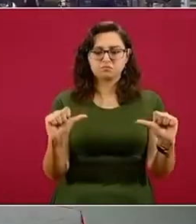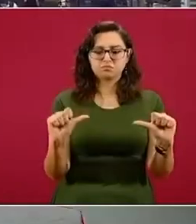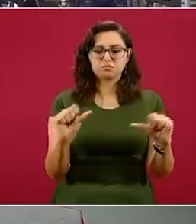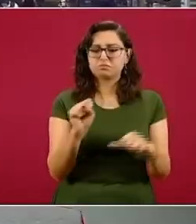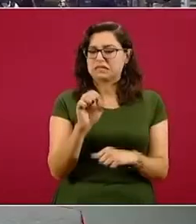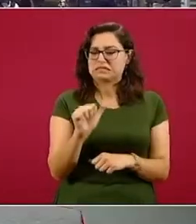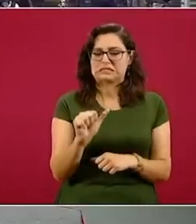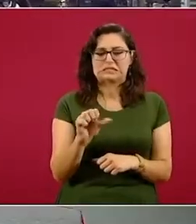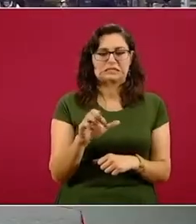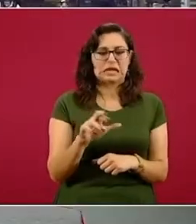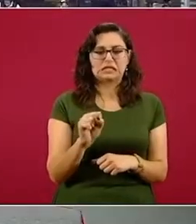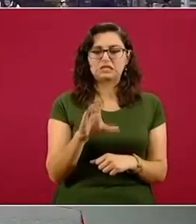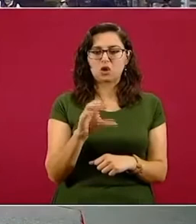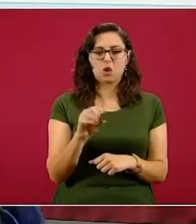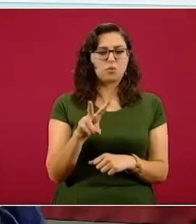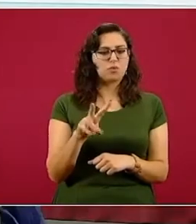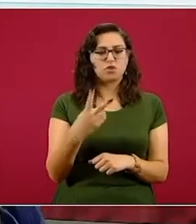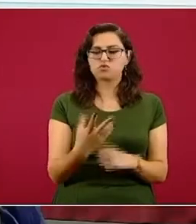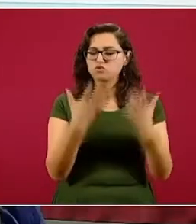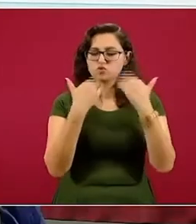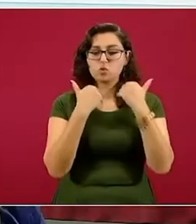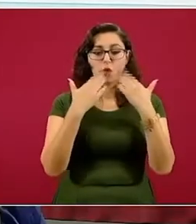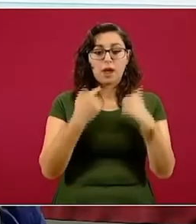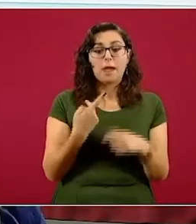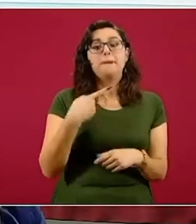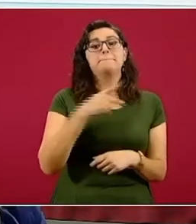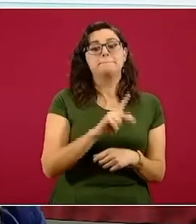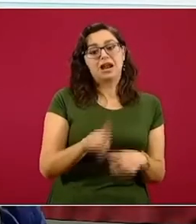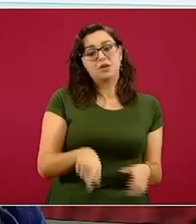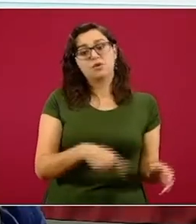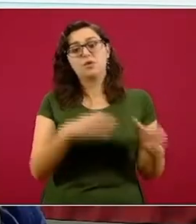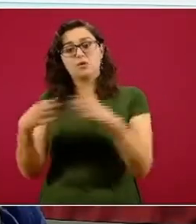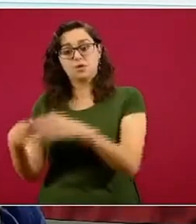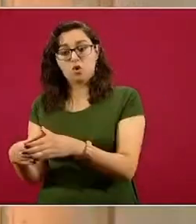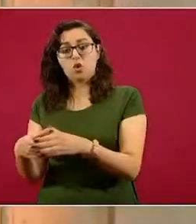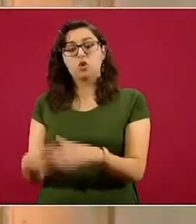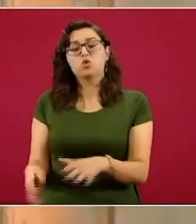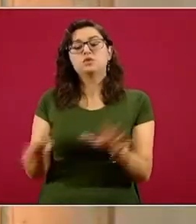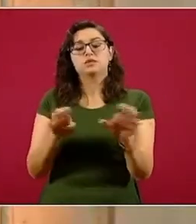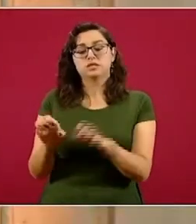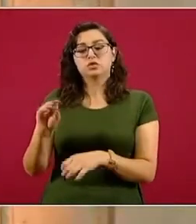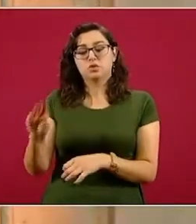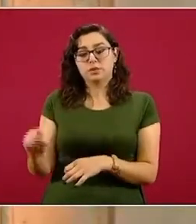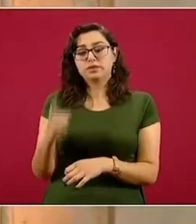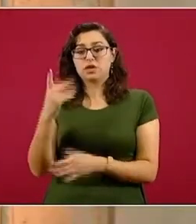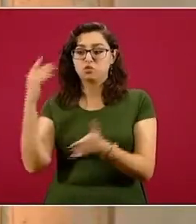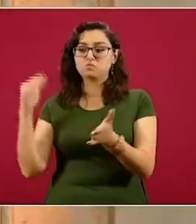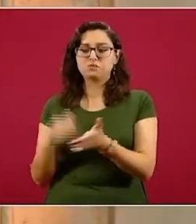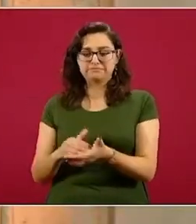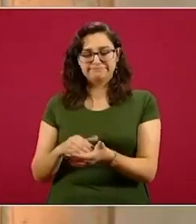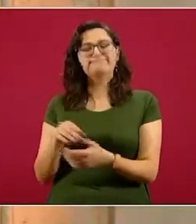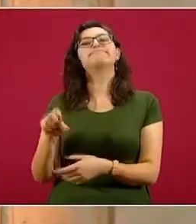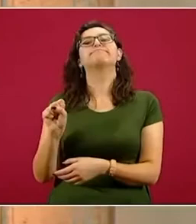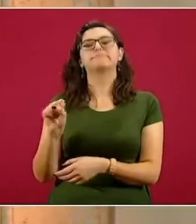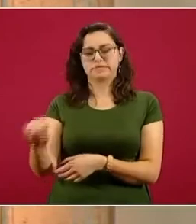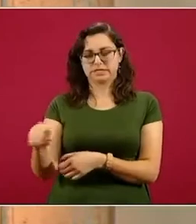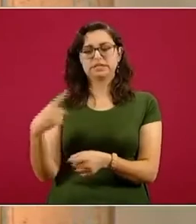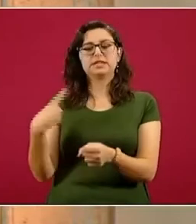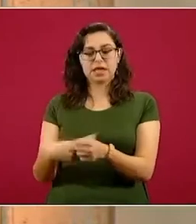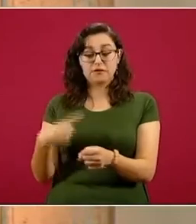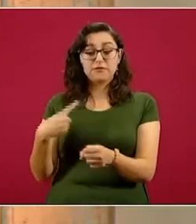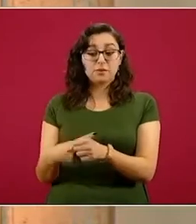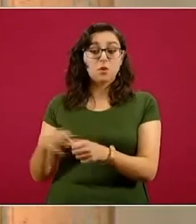-2, pero 991 mil 835 son precisamente los casos hasta el momento